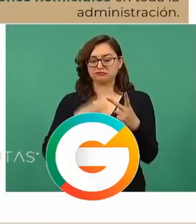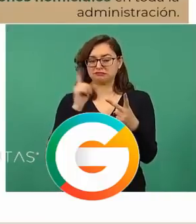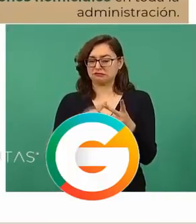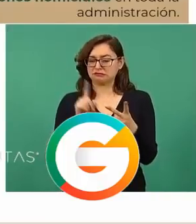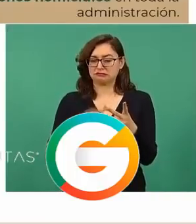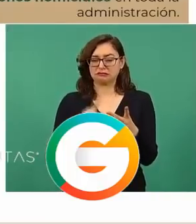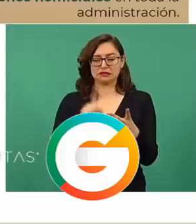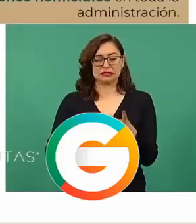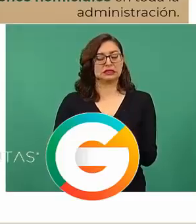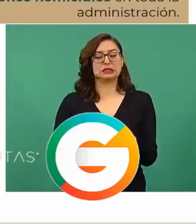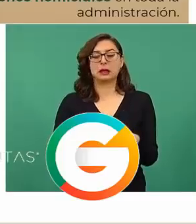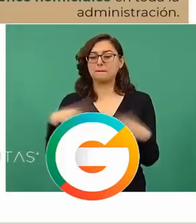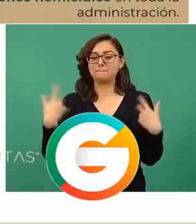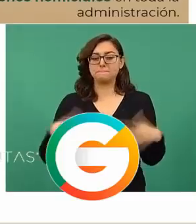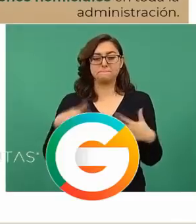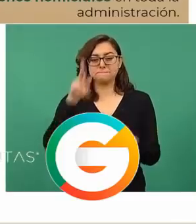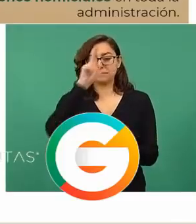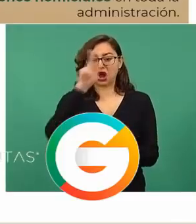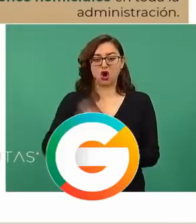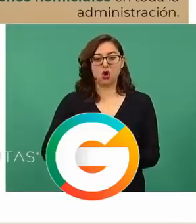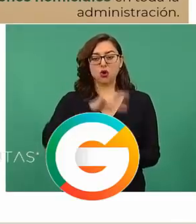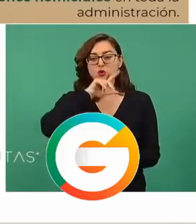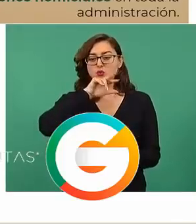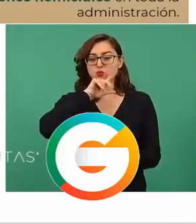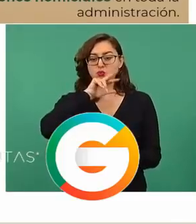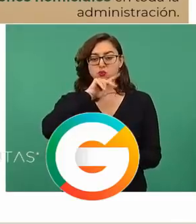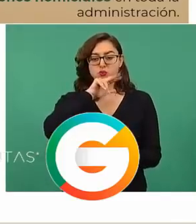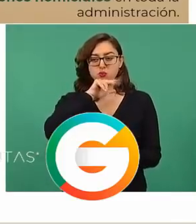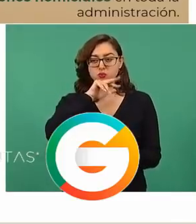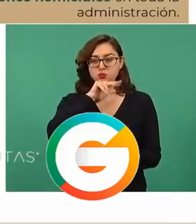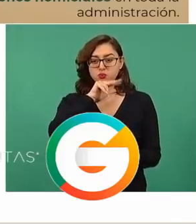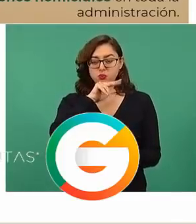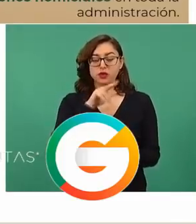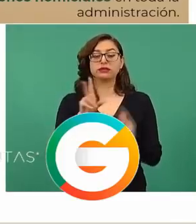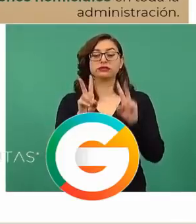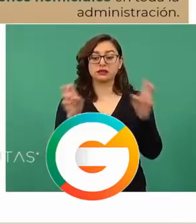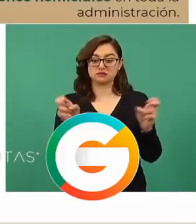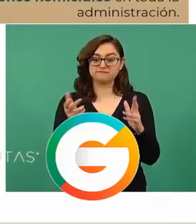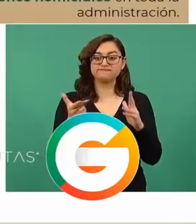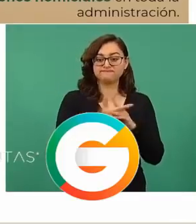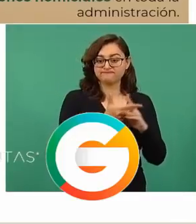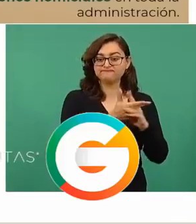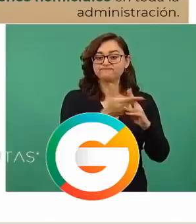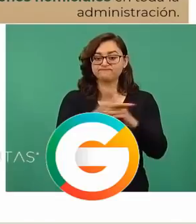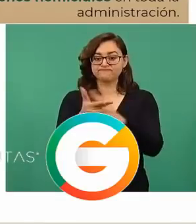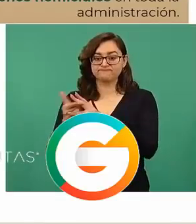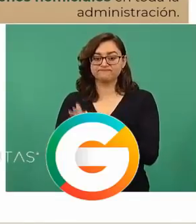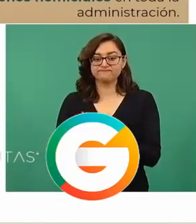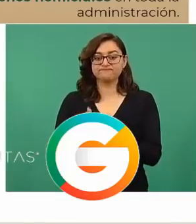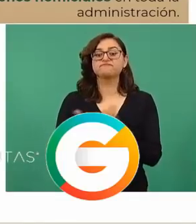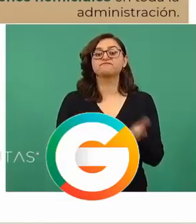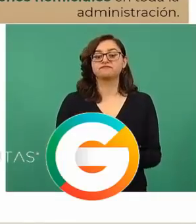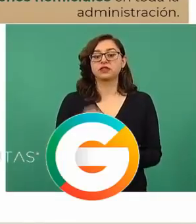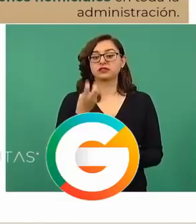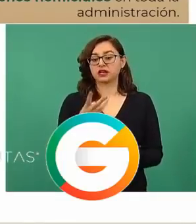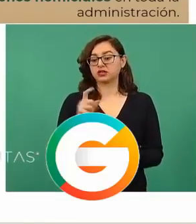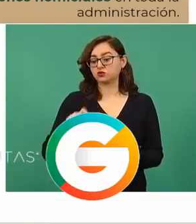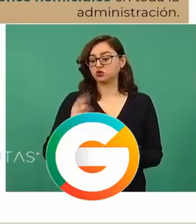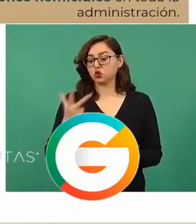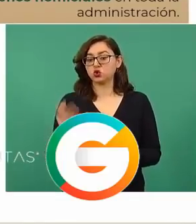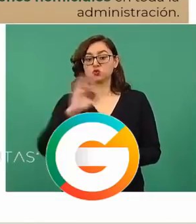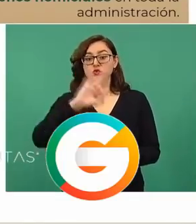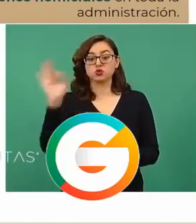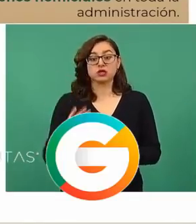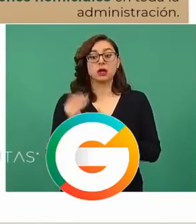más nos preocupan, es que es el homicidio doloso, tiene una disminución de 3.8